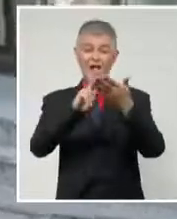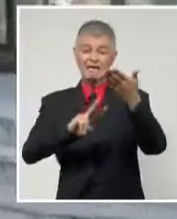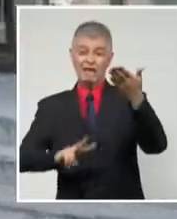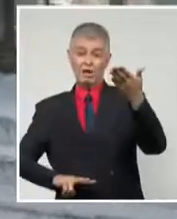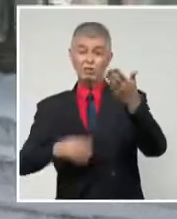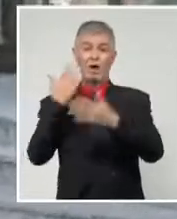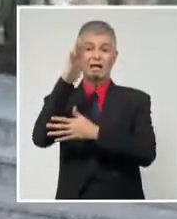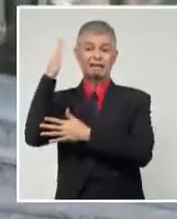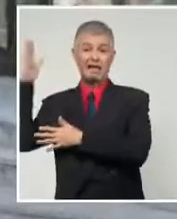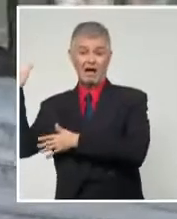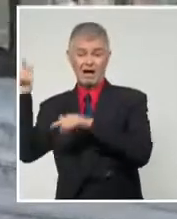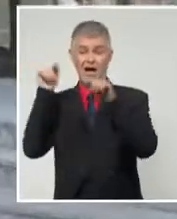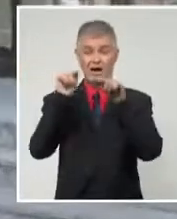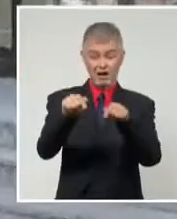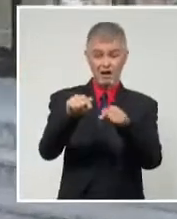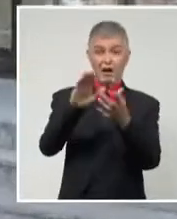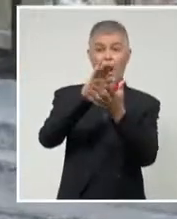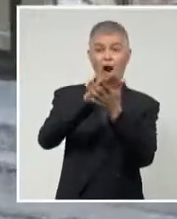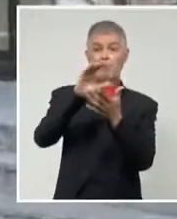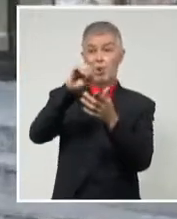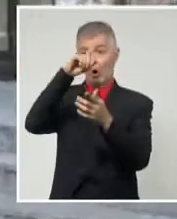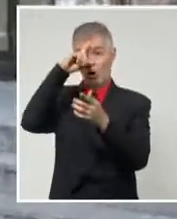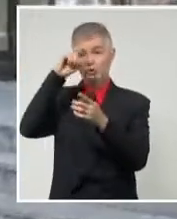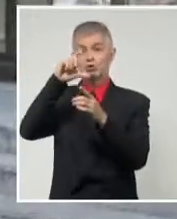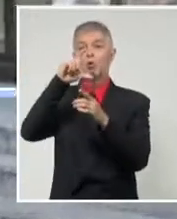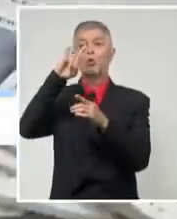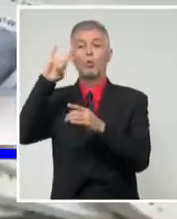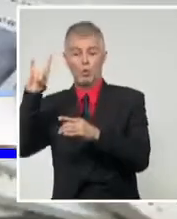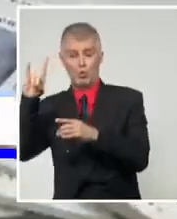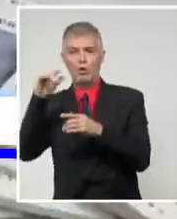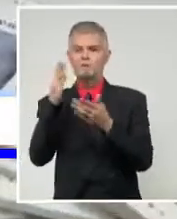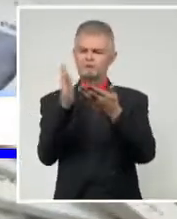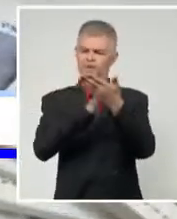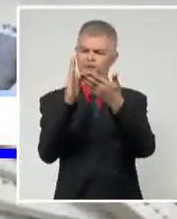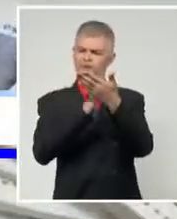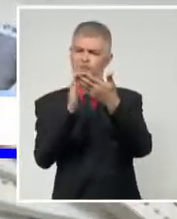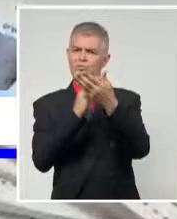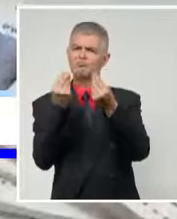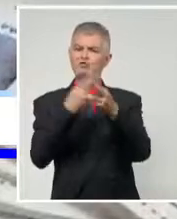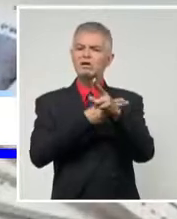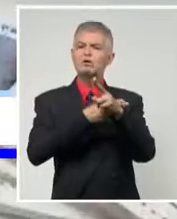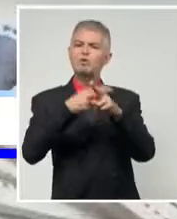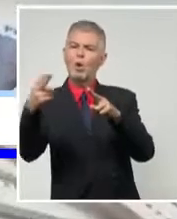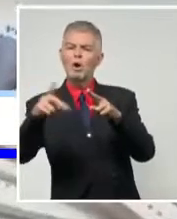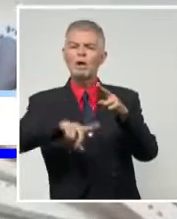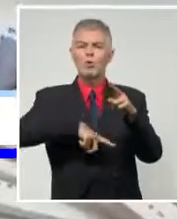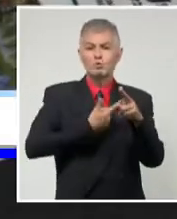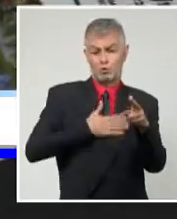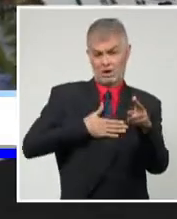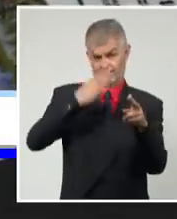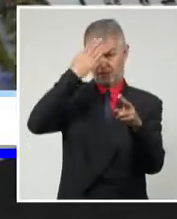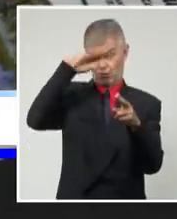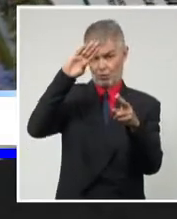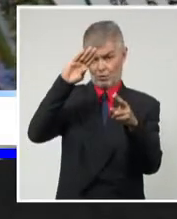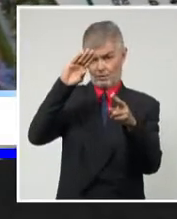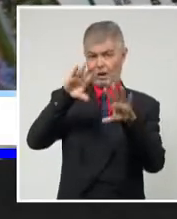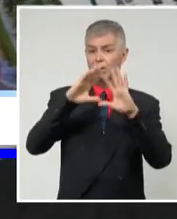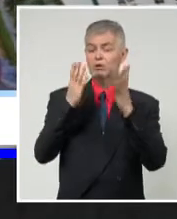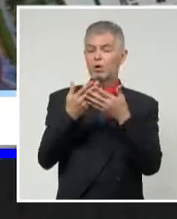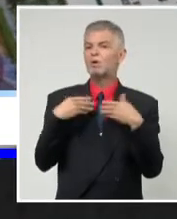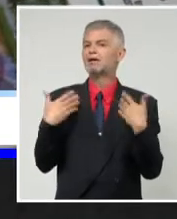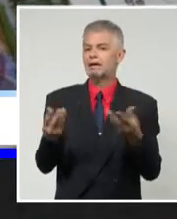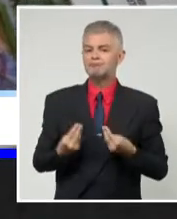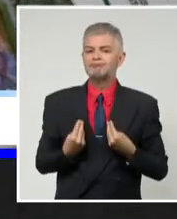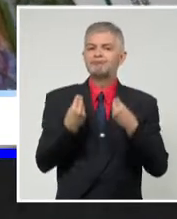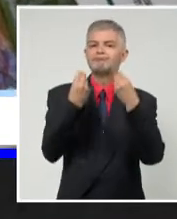Margarita Rudomino de Moscú cuenta ya con valiosos libros acerca de la historia y la cultura cubana. Todo gracias a una